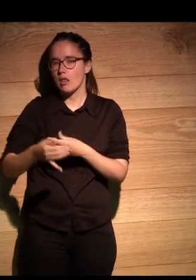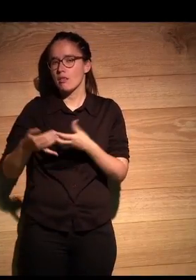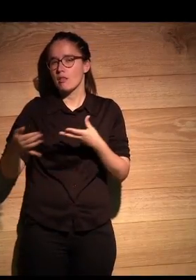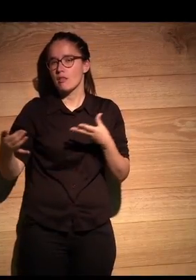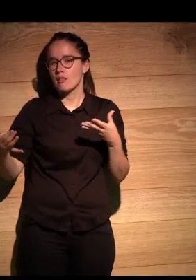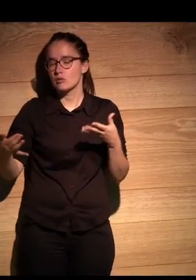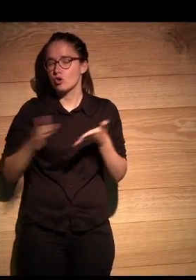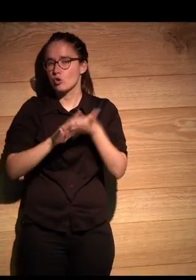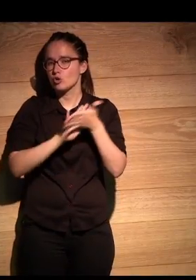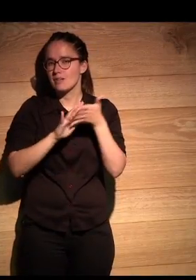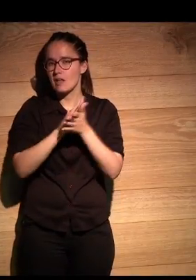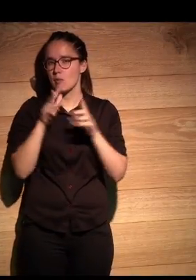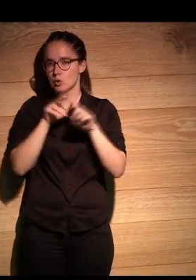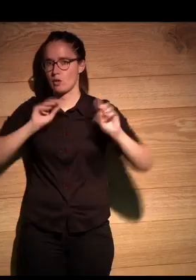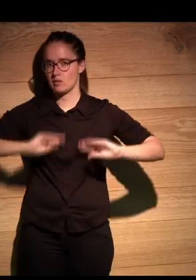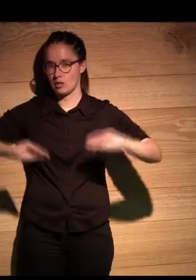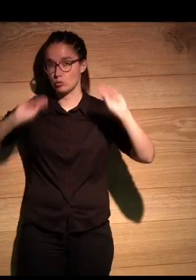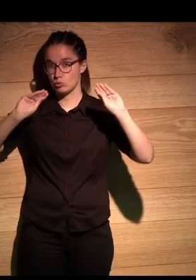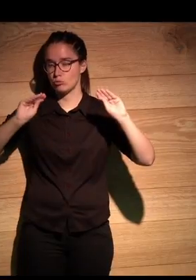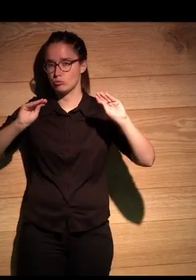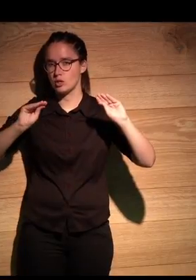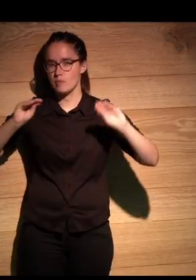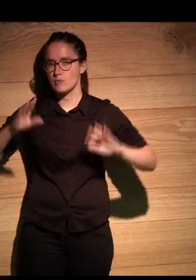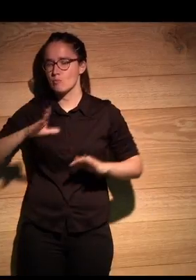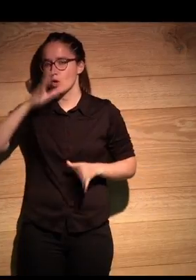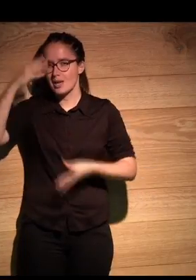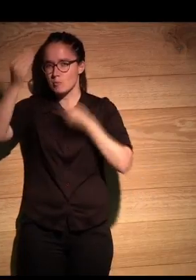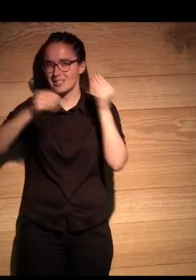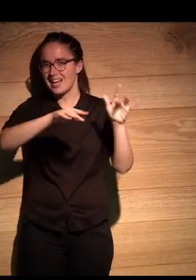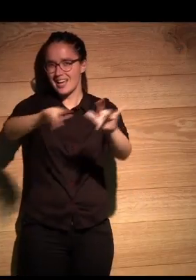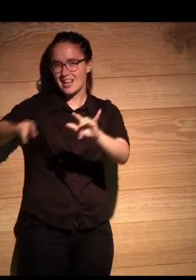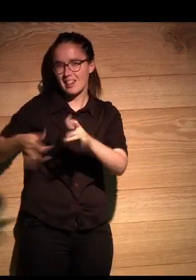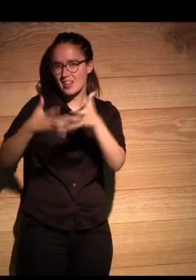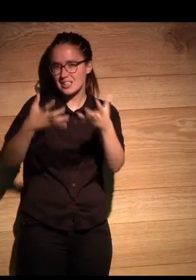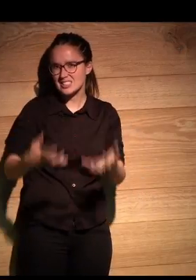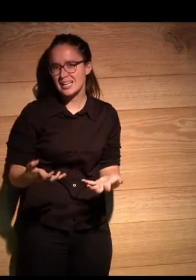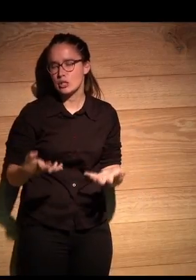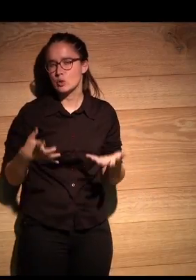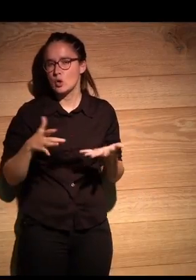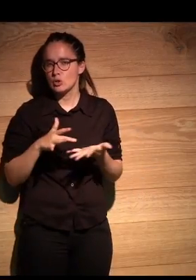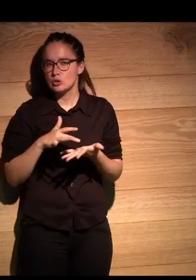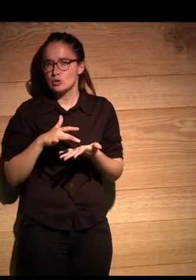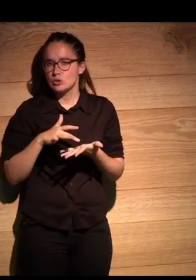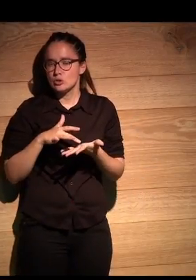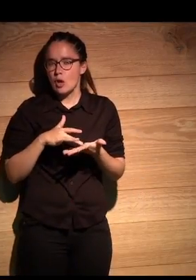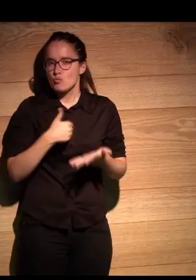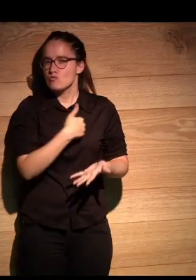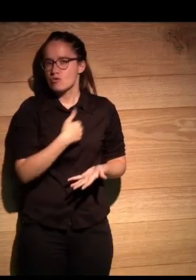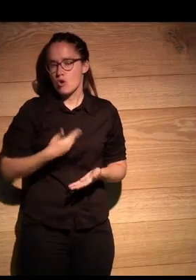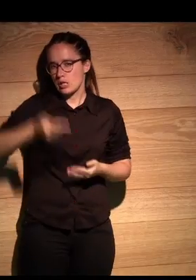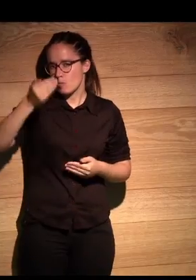habla de su visión porque cree que el desierto tiene un un papel